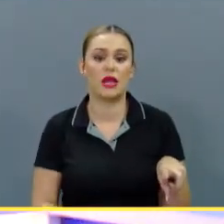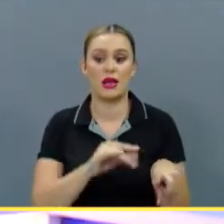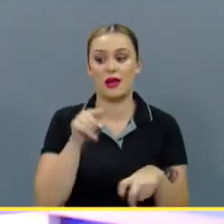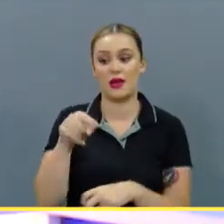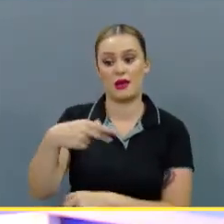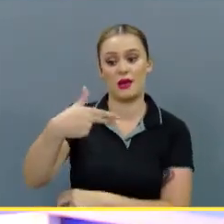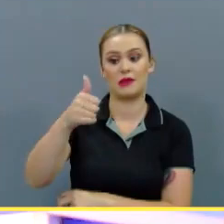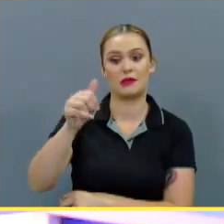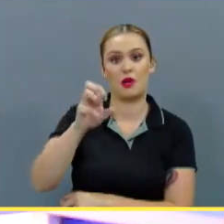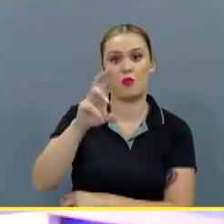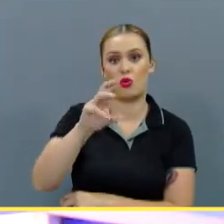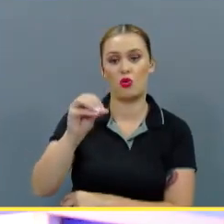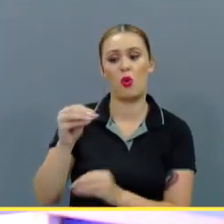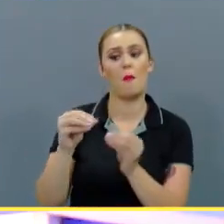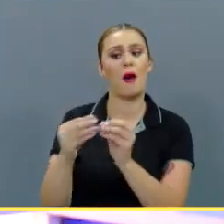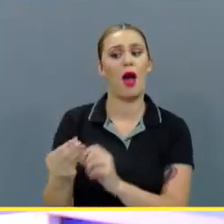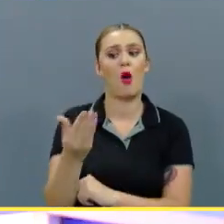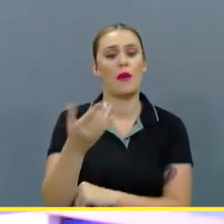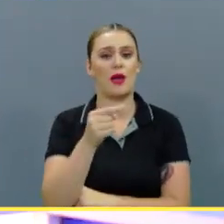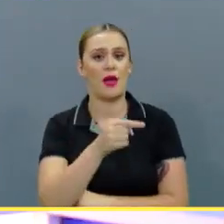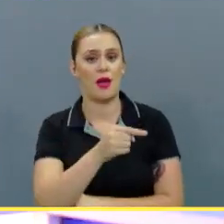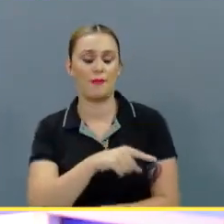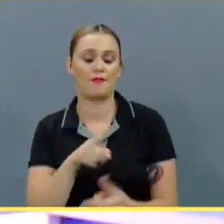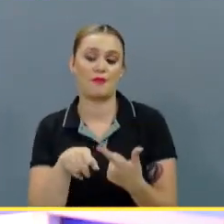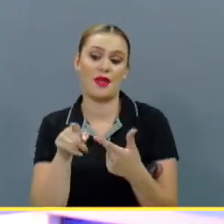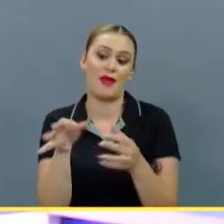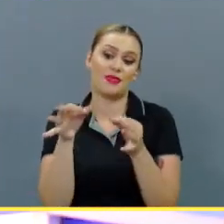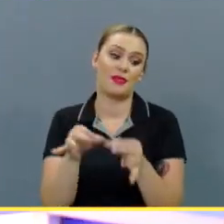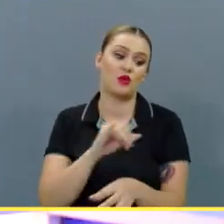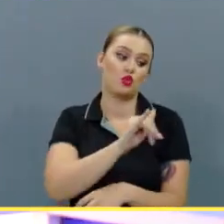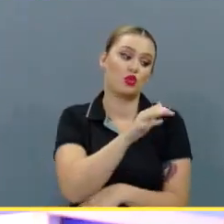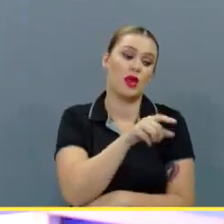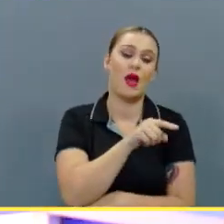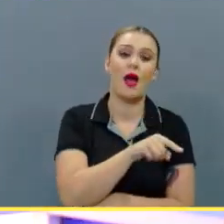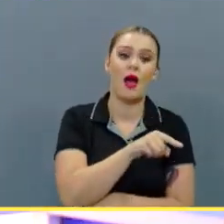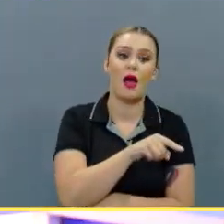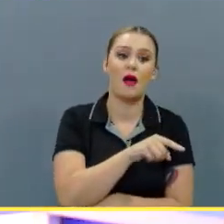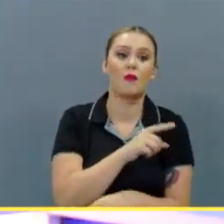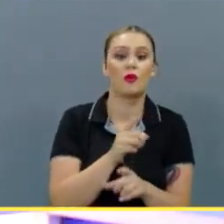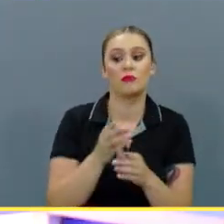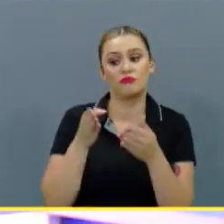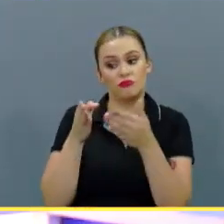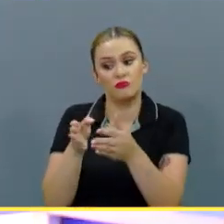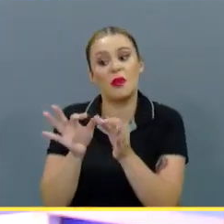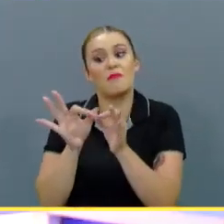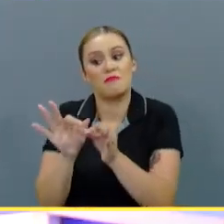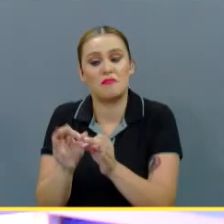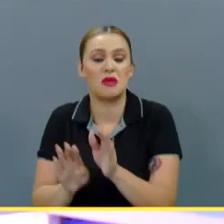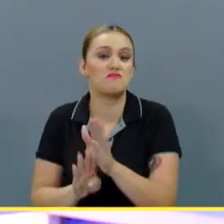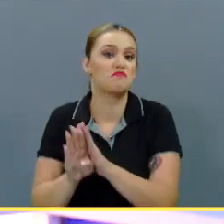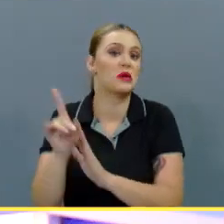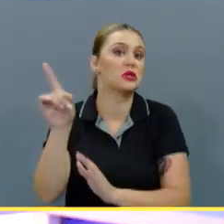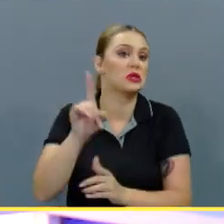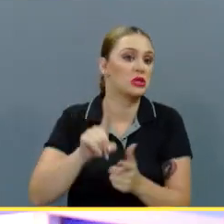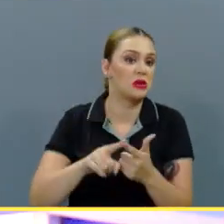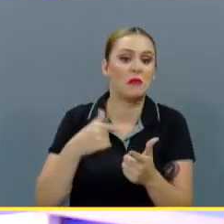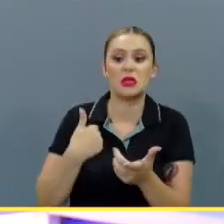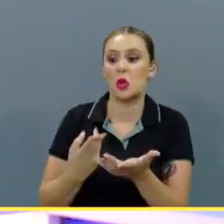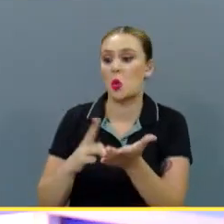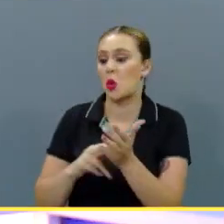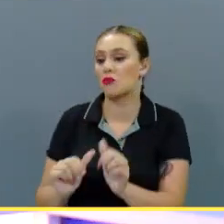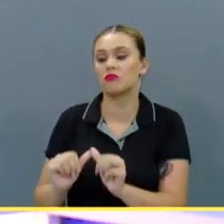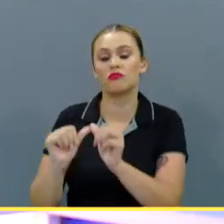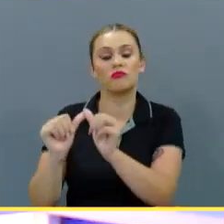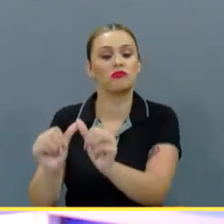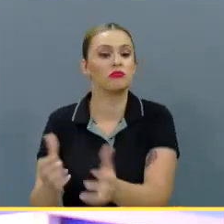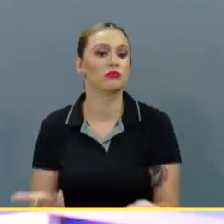es mucho más joven que él. Y que la decisión de Justin Campos, al cual está yendo muy bien con Zapriza, y tiene un contrato prolongado,